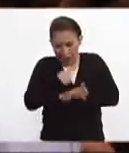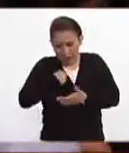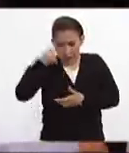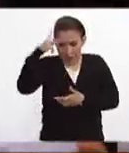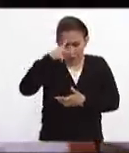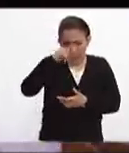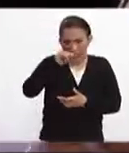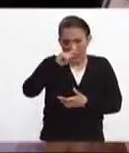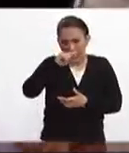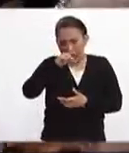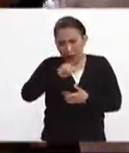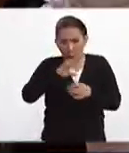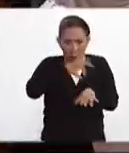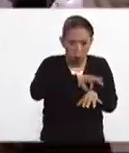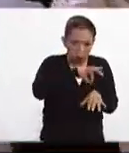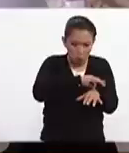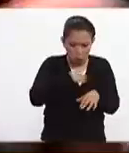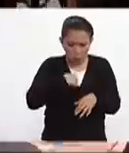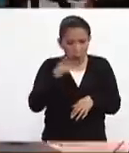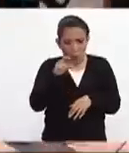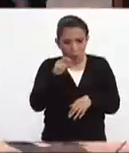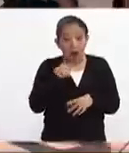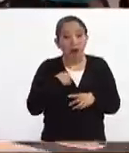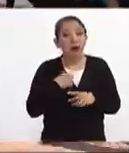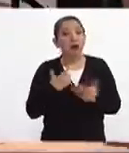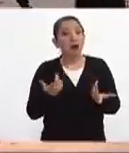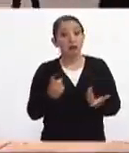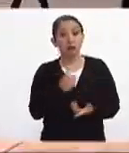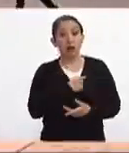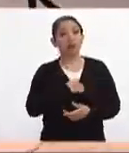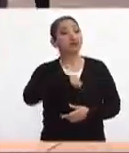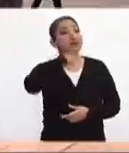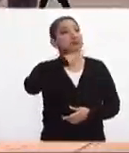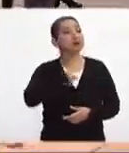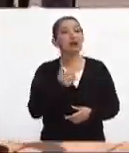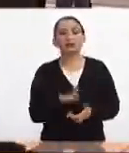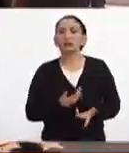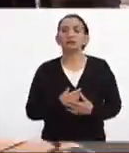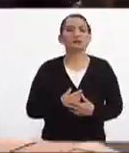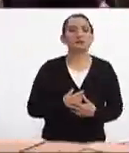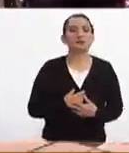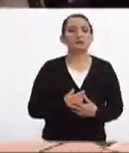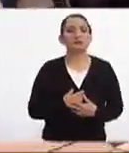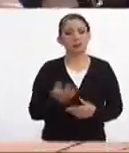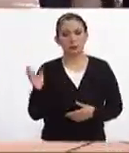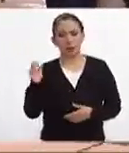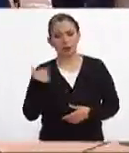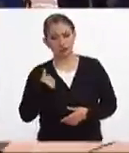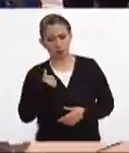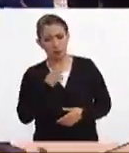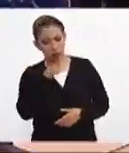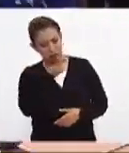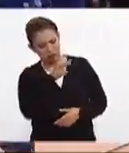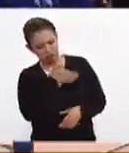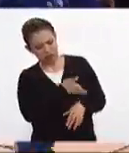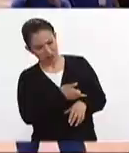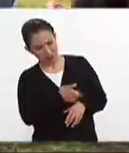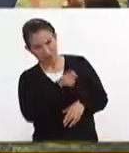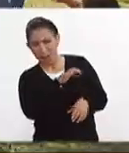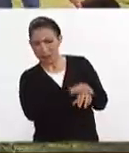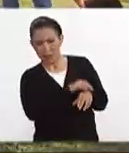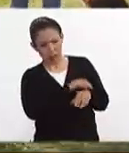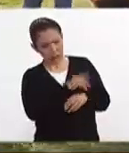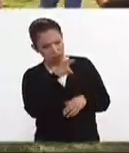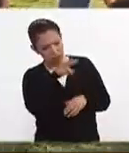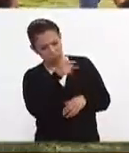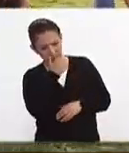un psiquiatra o un médico incluso solas no se dan cuenta entonces si nosotros vemos en nuestra familia o algún amigo